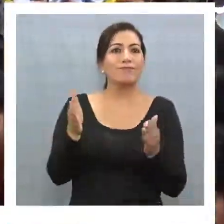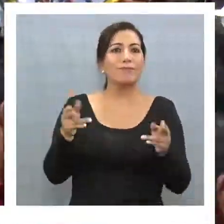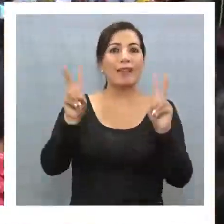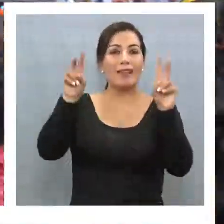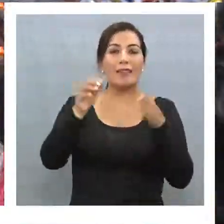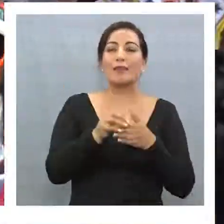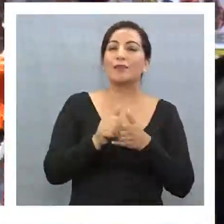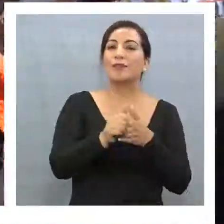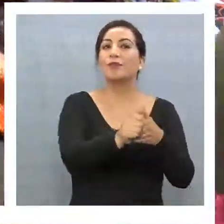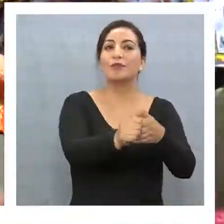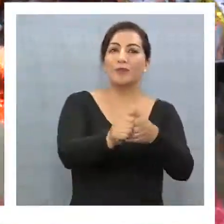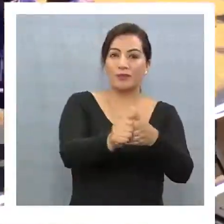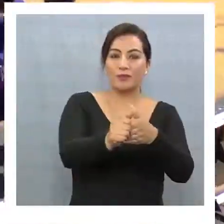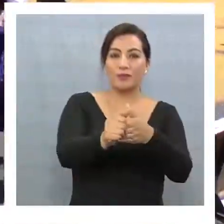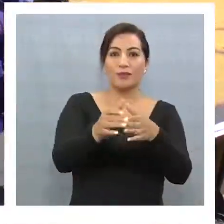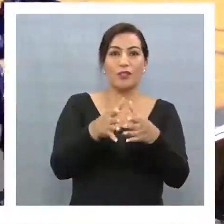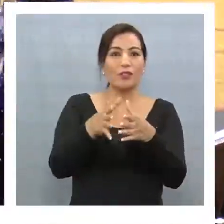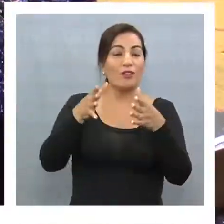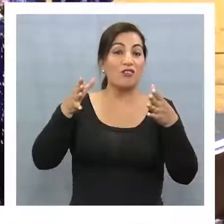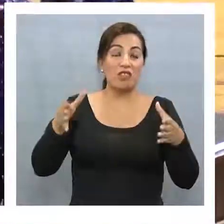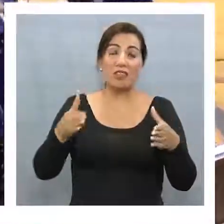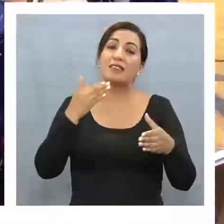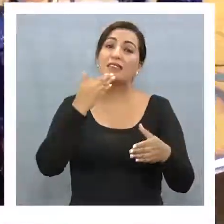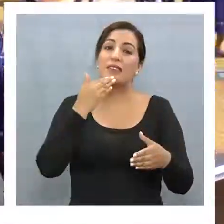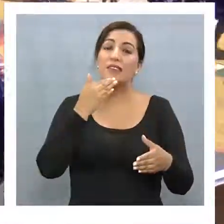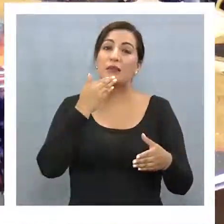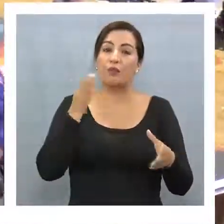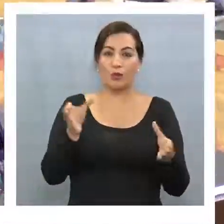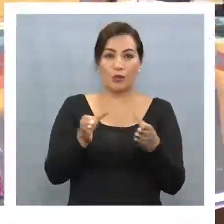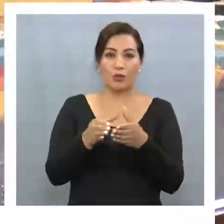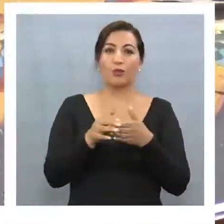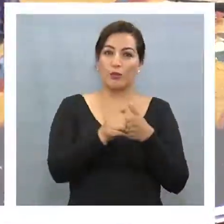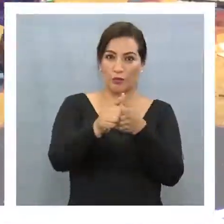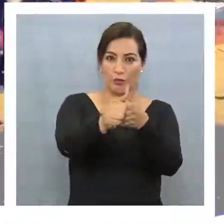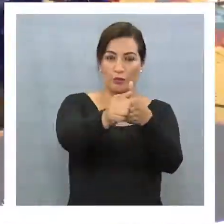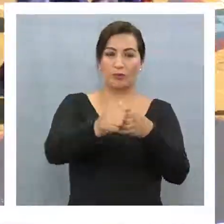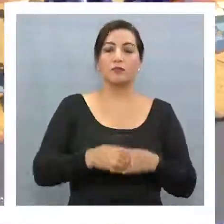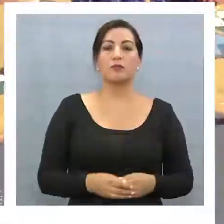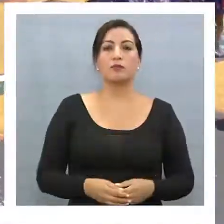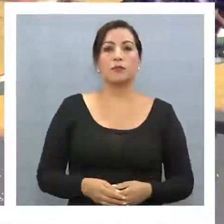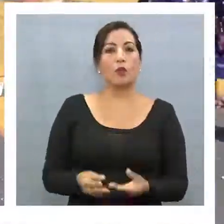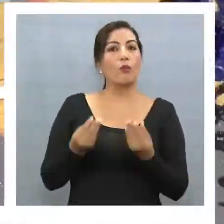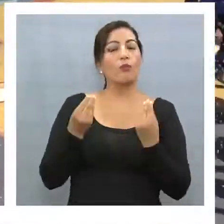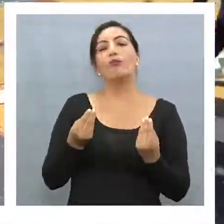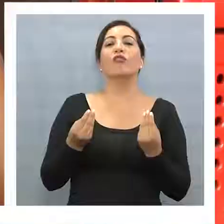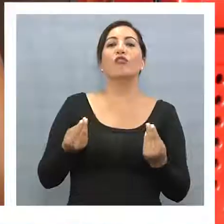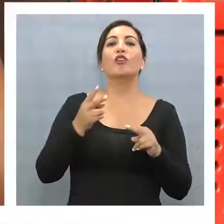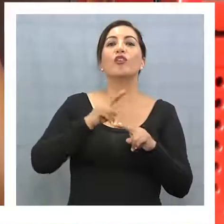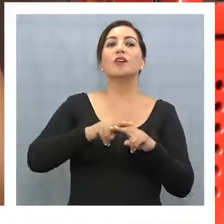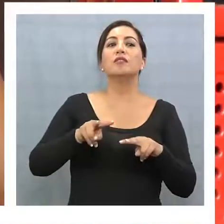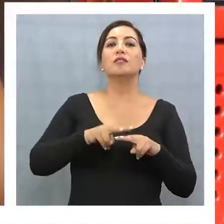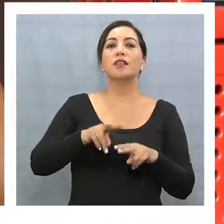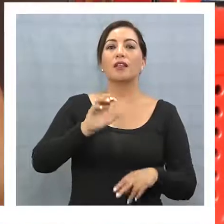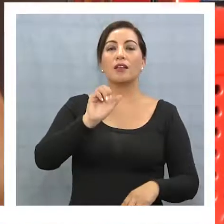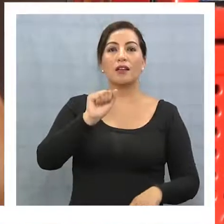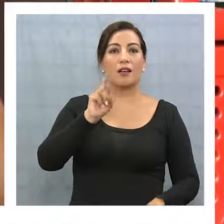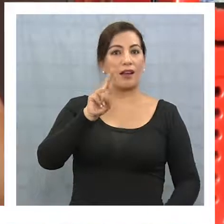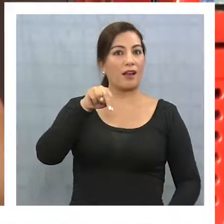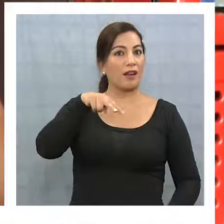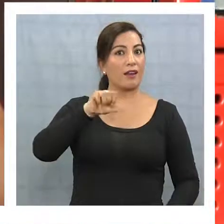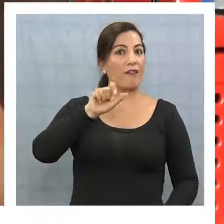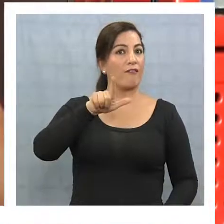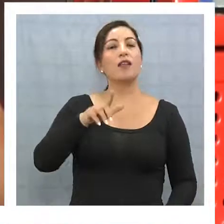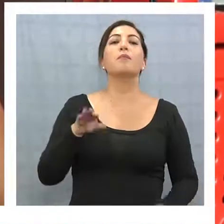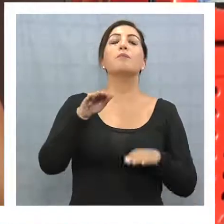turismo a través de los grandes y pequeños operadores. Muy bueno implementar un carnaval como el de Arica